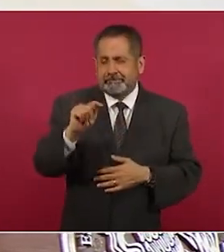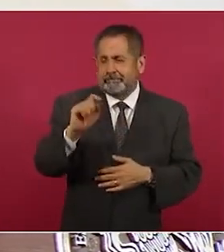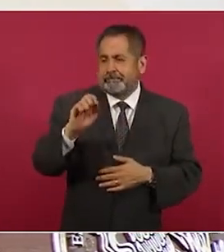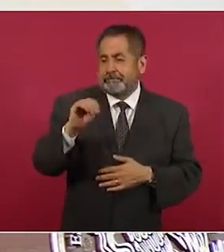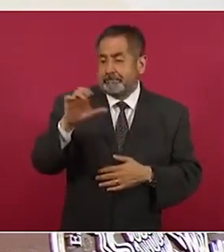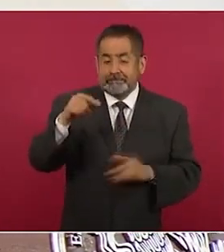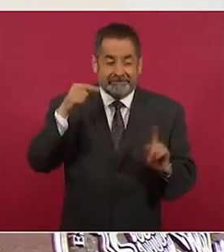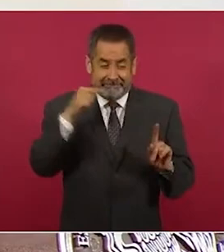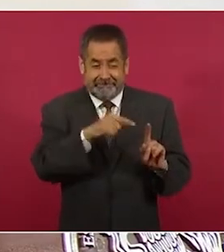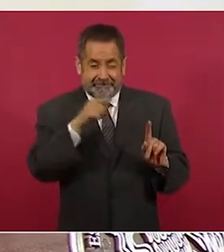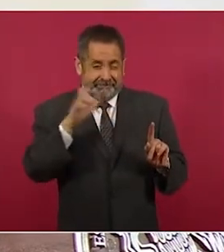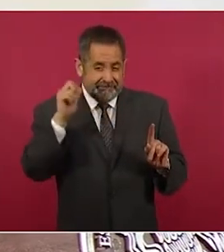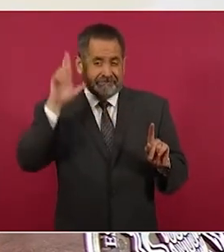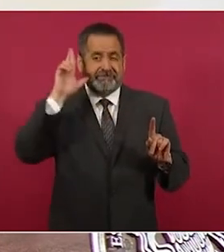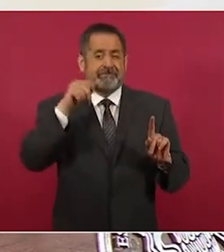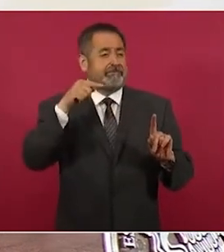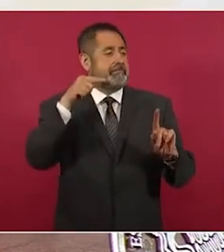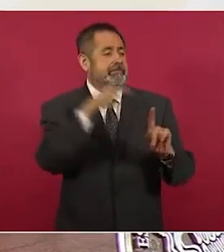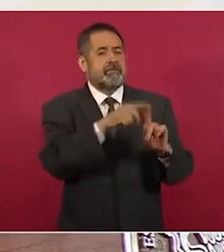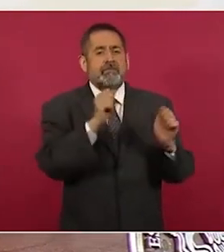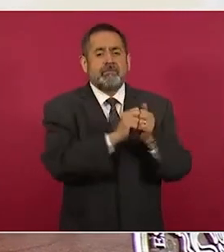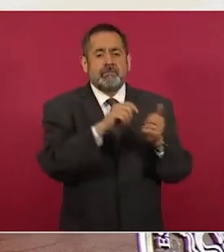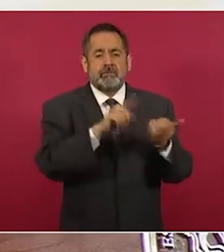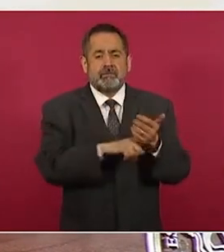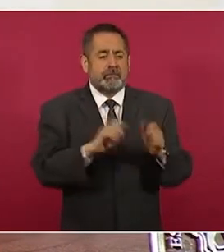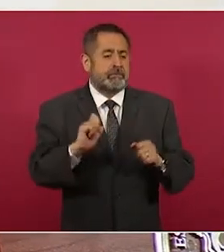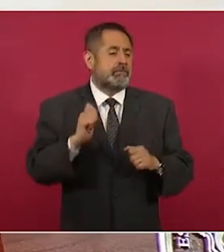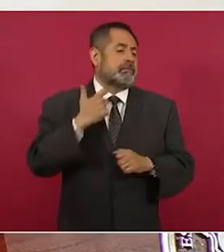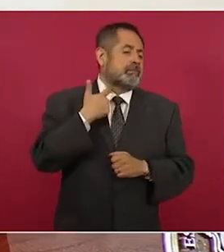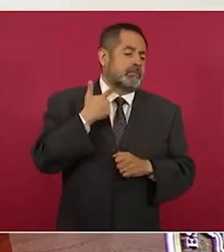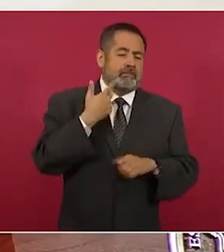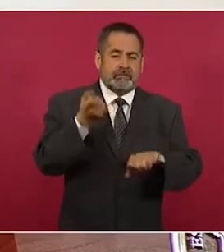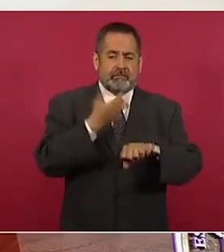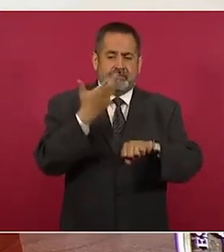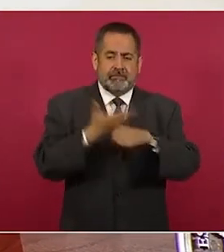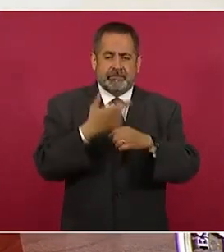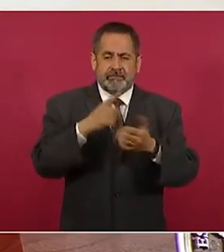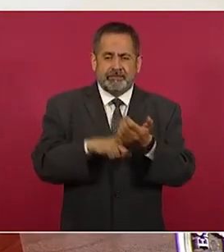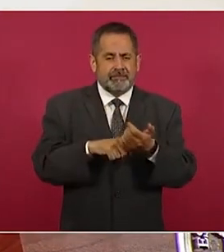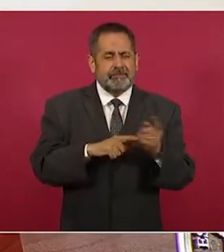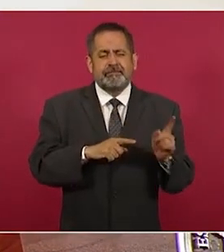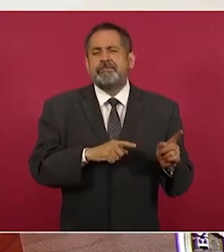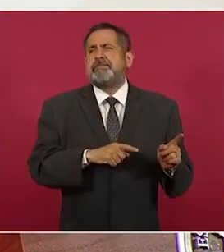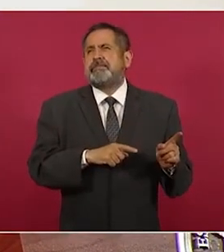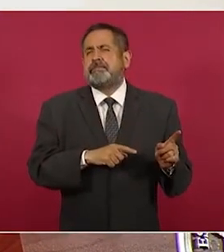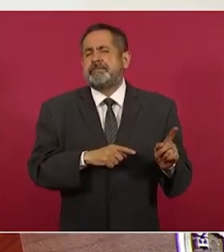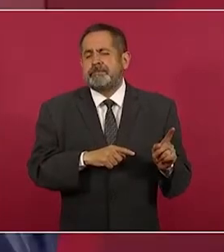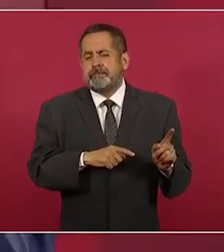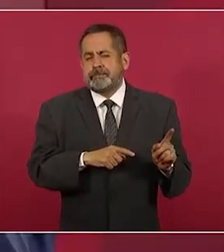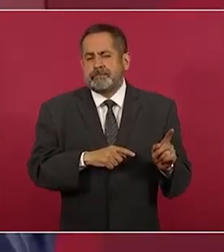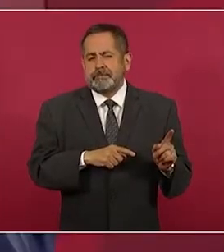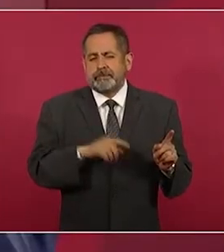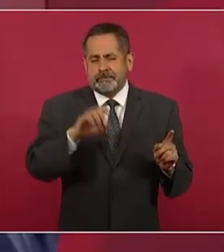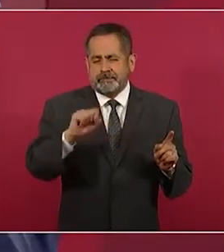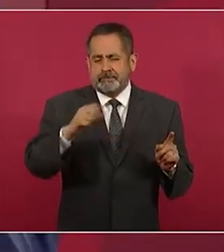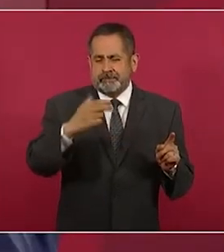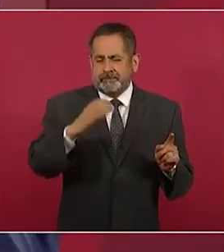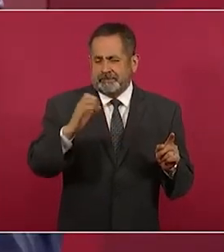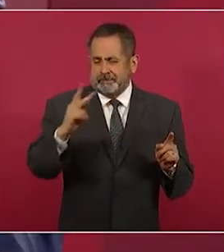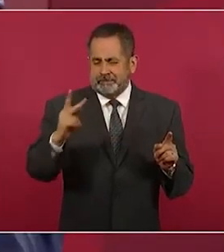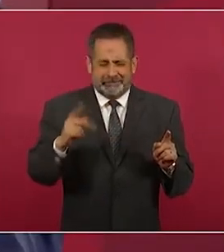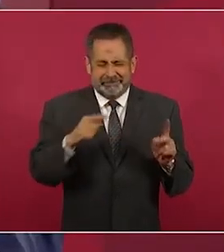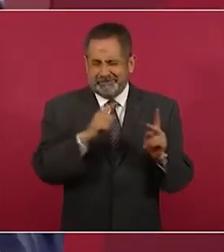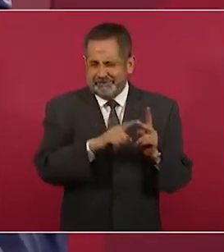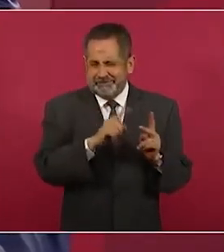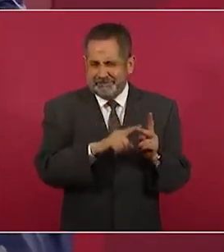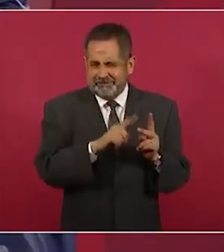señor, justo con el anterior secretario de Hacienda o